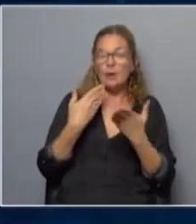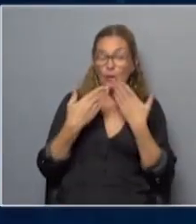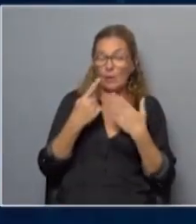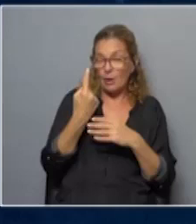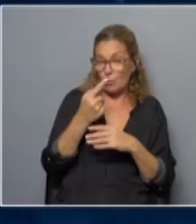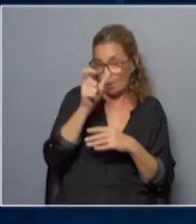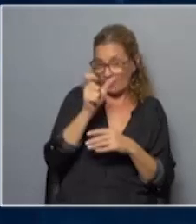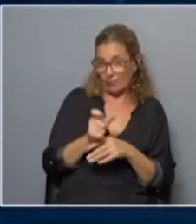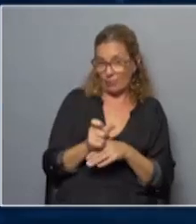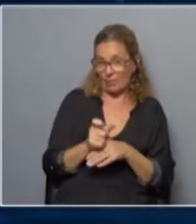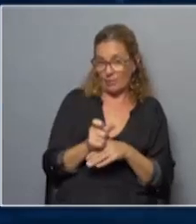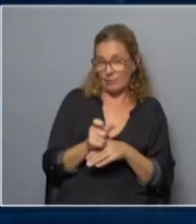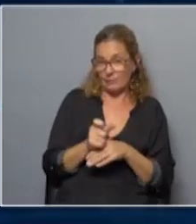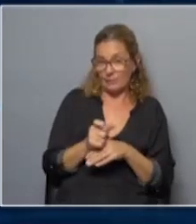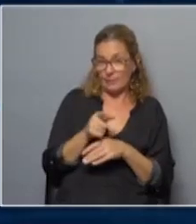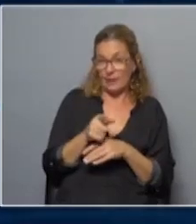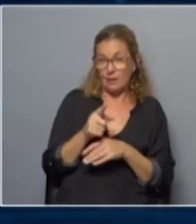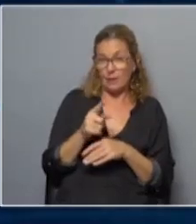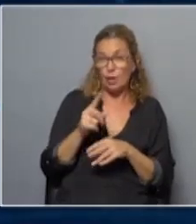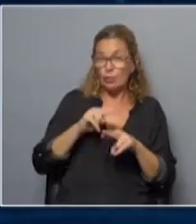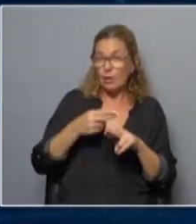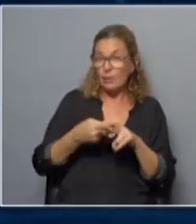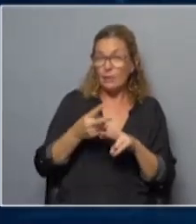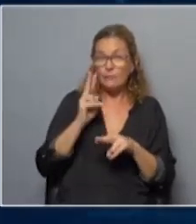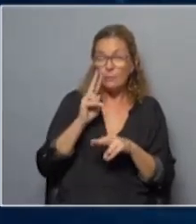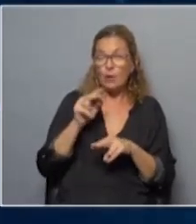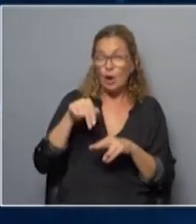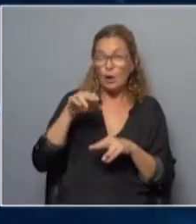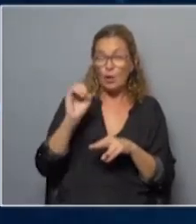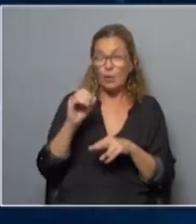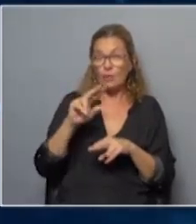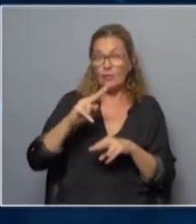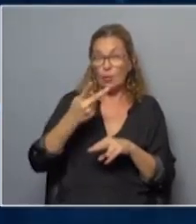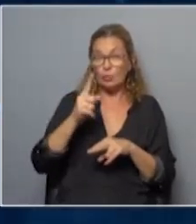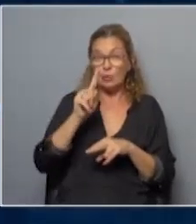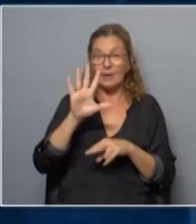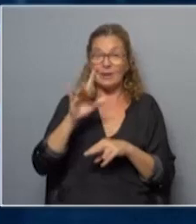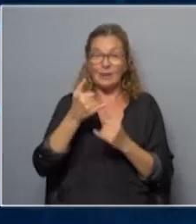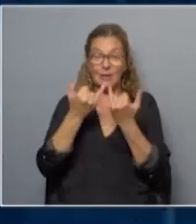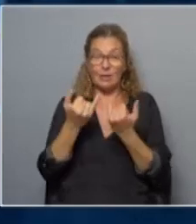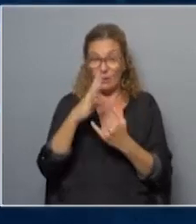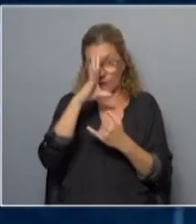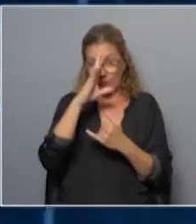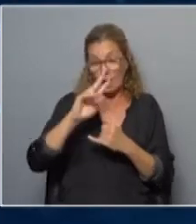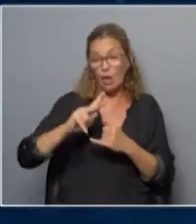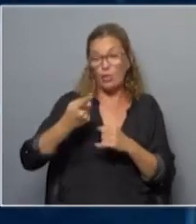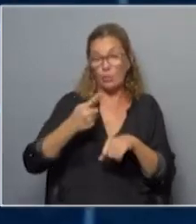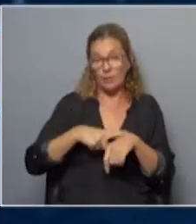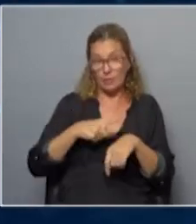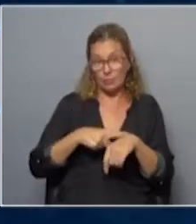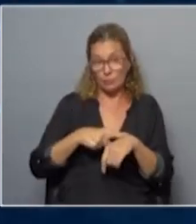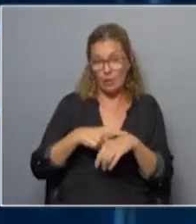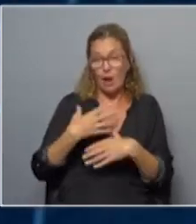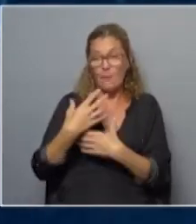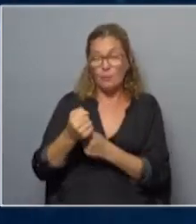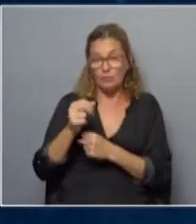nos da un desequilibrio a favor del no nuevamente esto fue en la segunda quincena de febrero de prácticamente el doble de minutos a